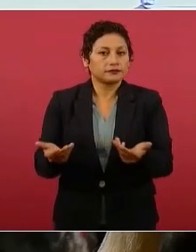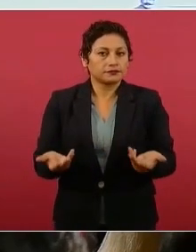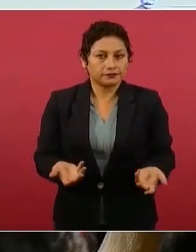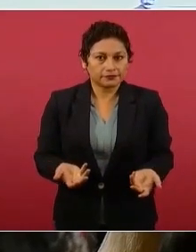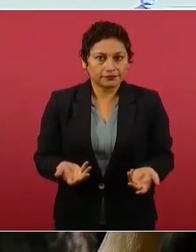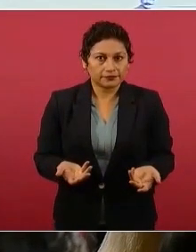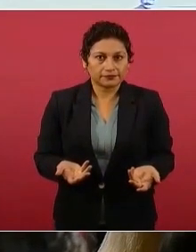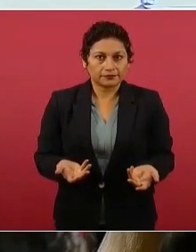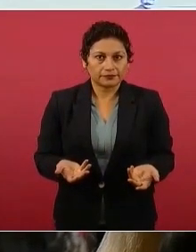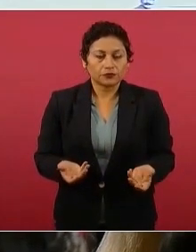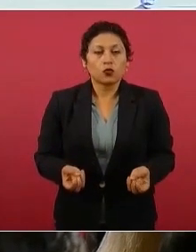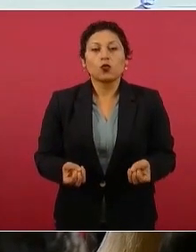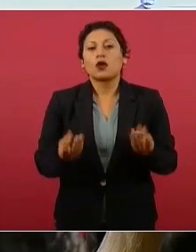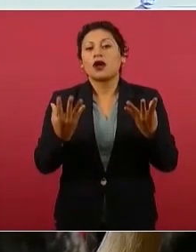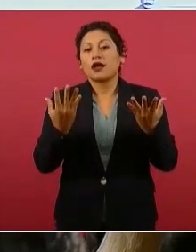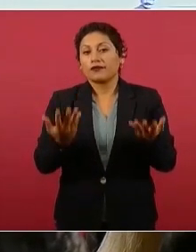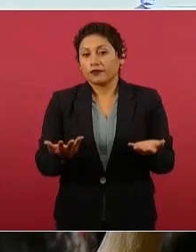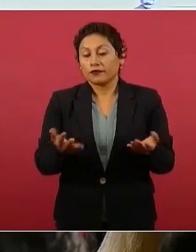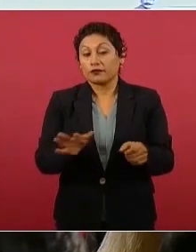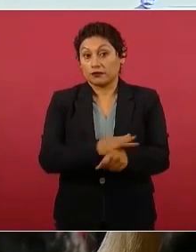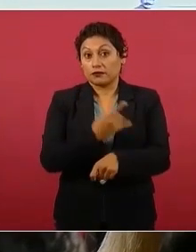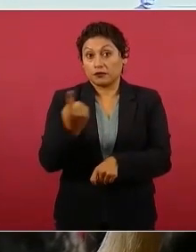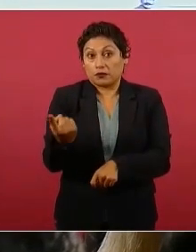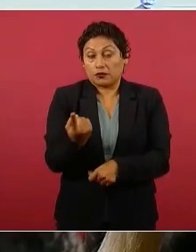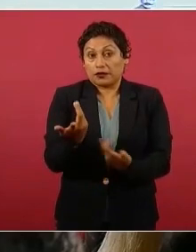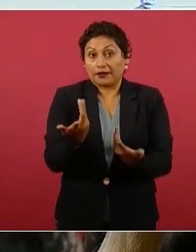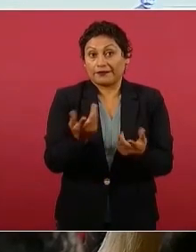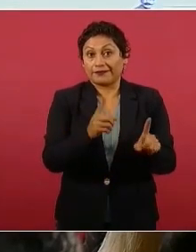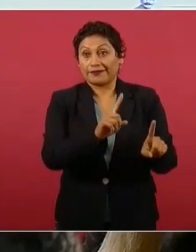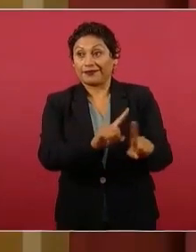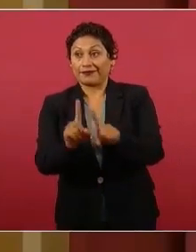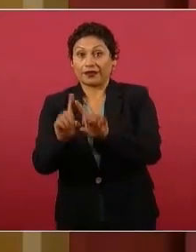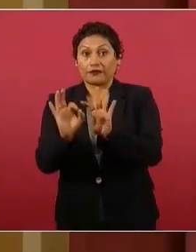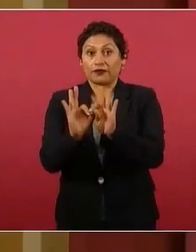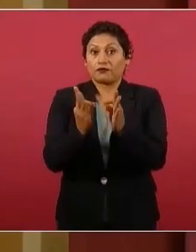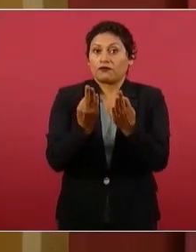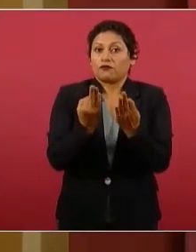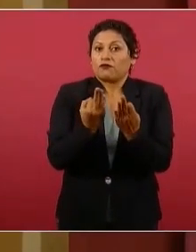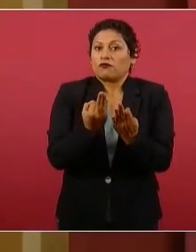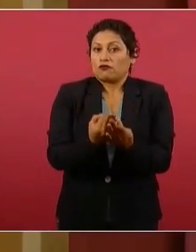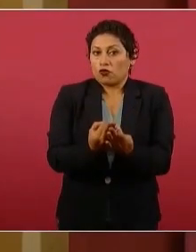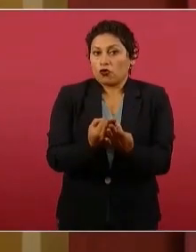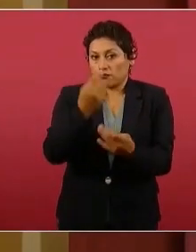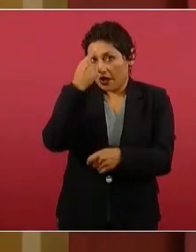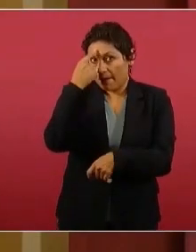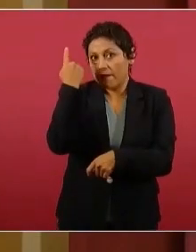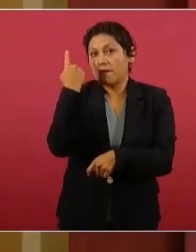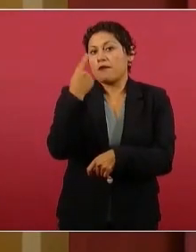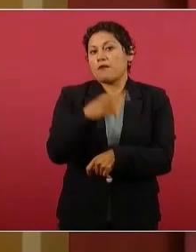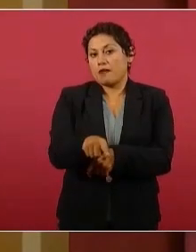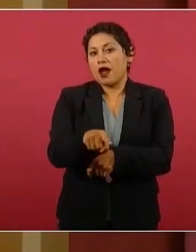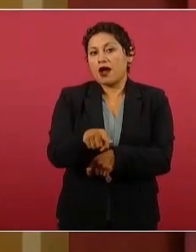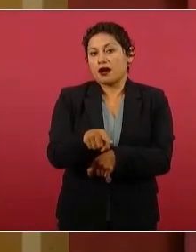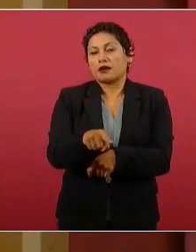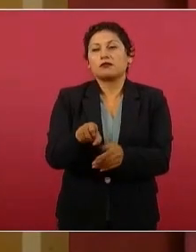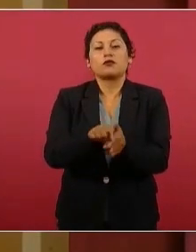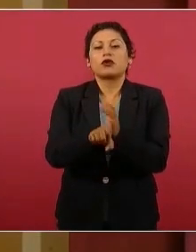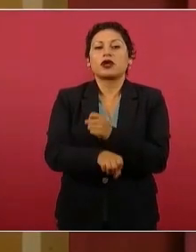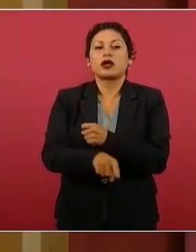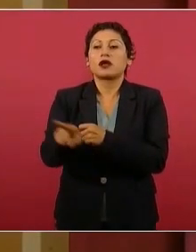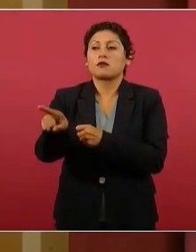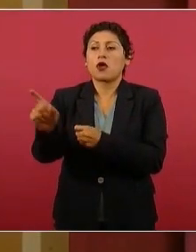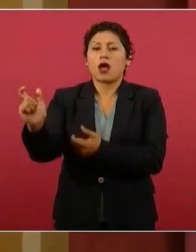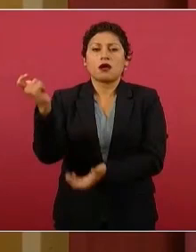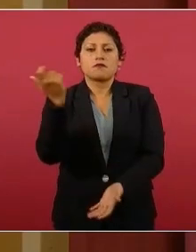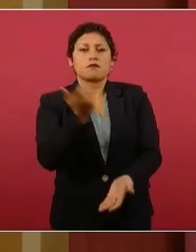por los cuales no pagaban o se les devolvían los impuestos.